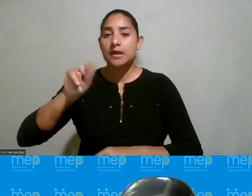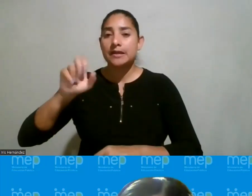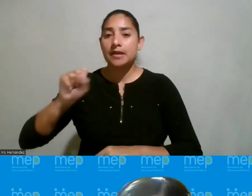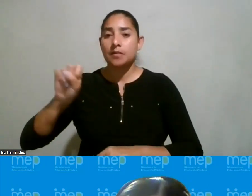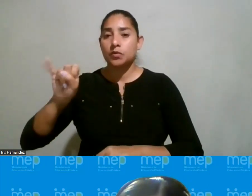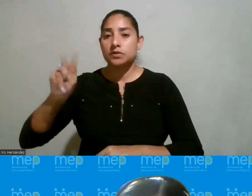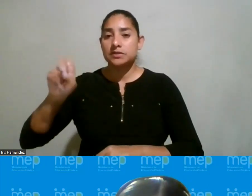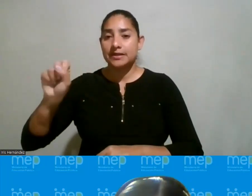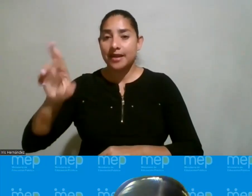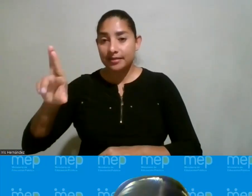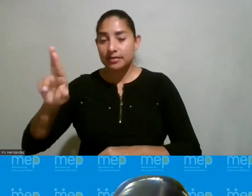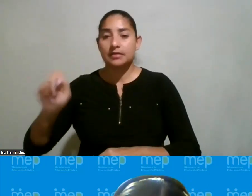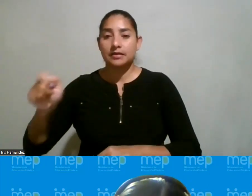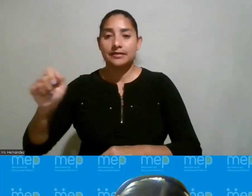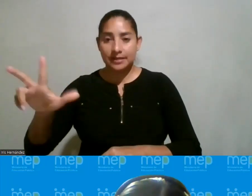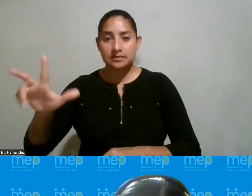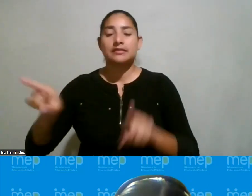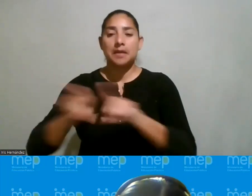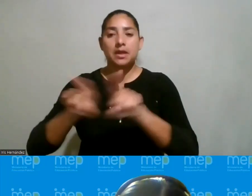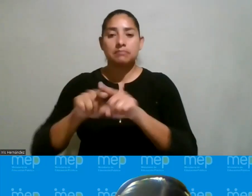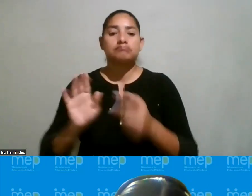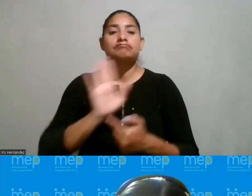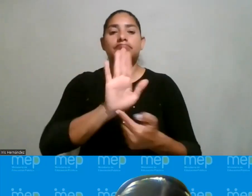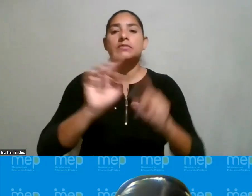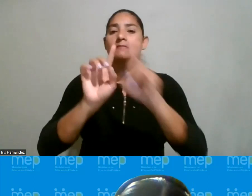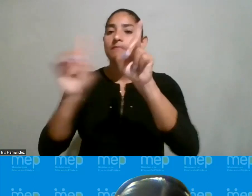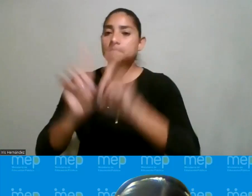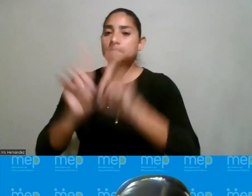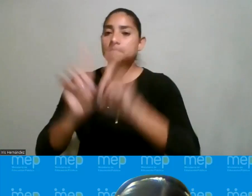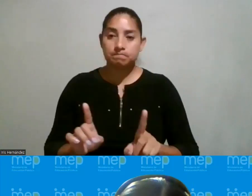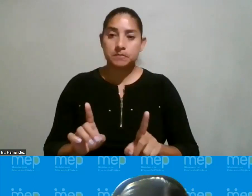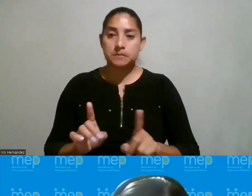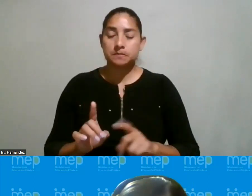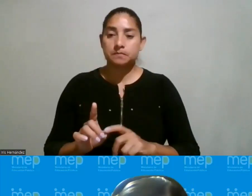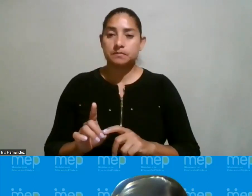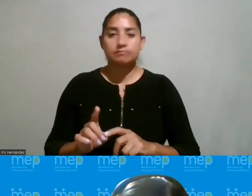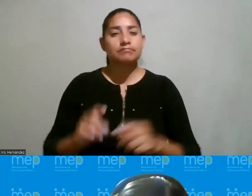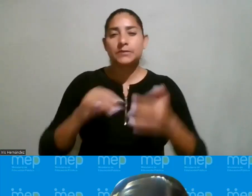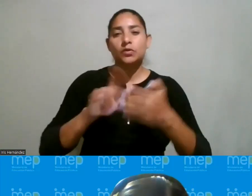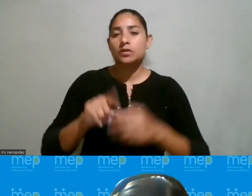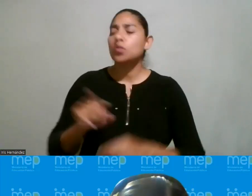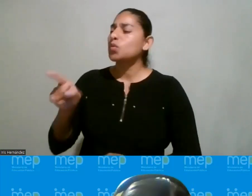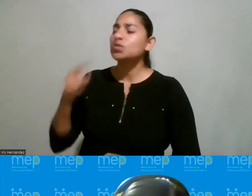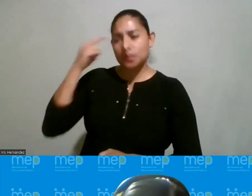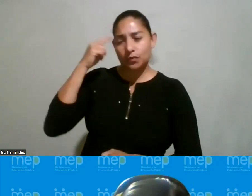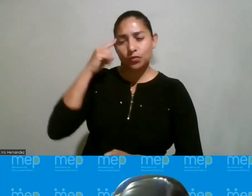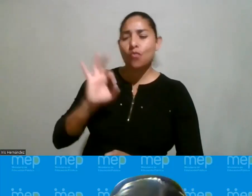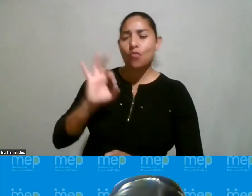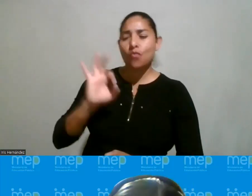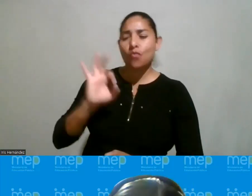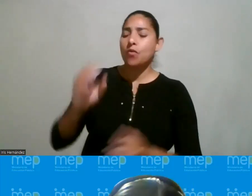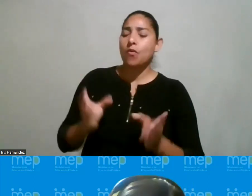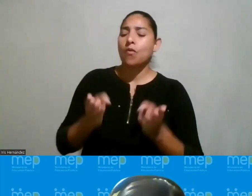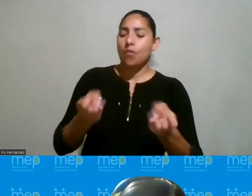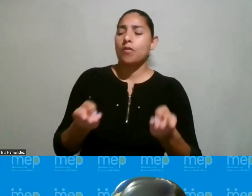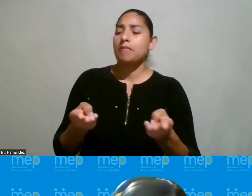en donde presentamos varias digamos decíamos a los estudiantes que es lo que quieren ser cuando salgan